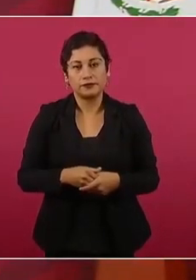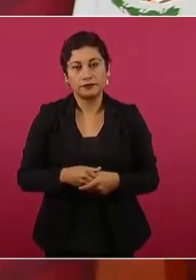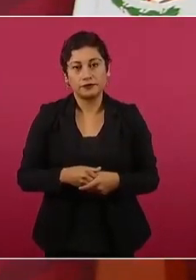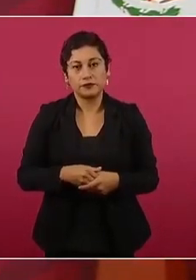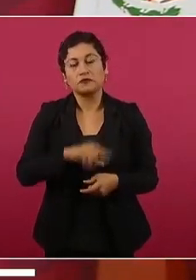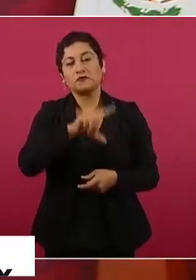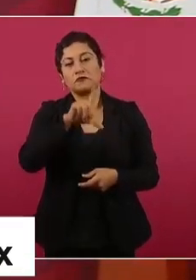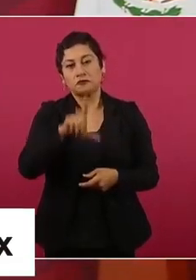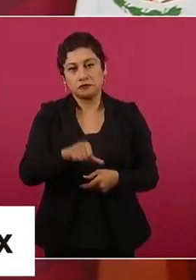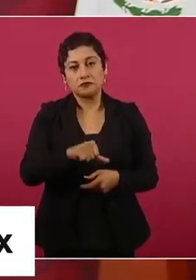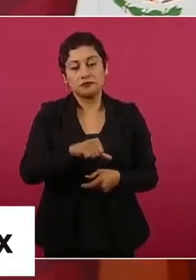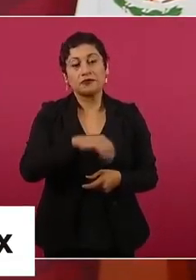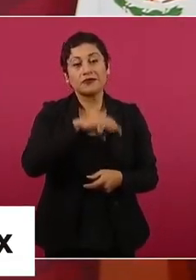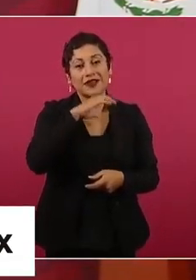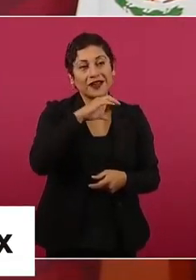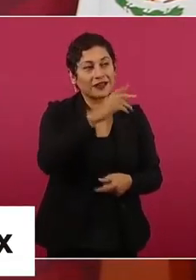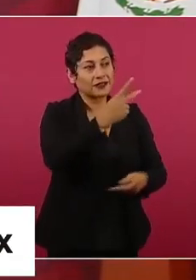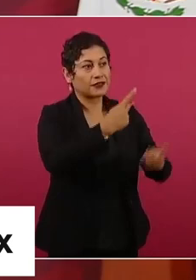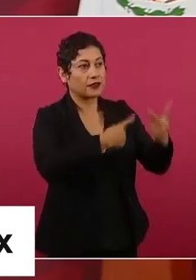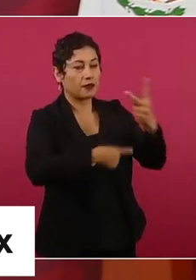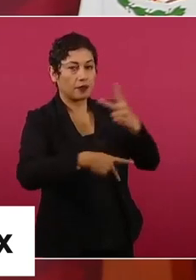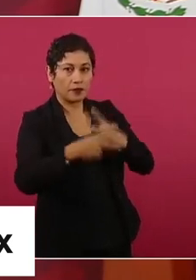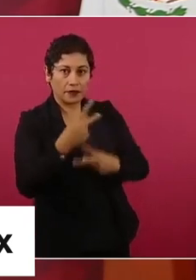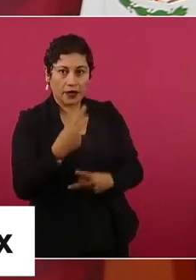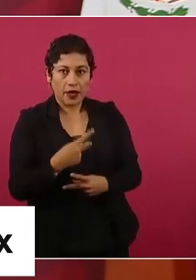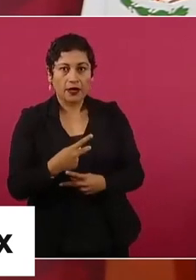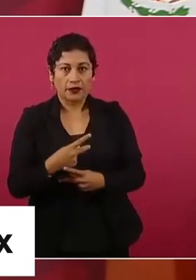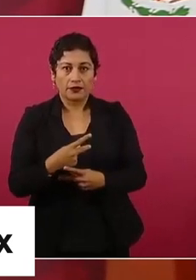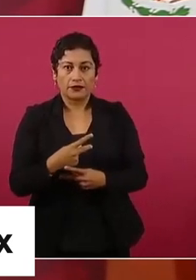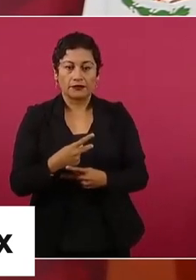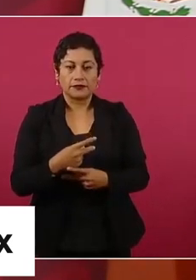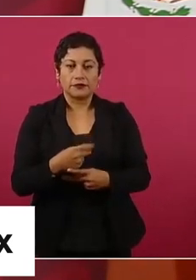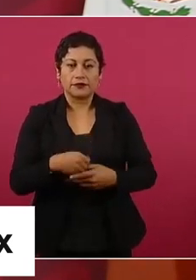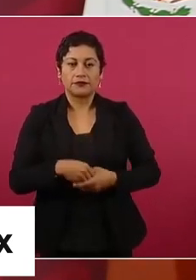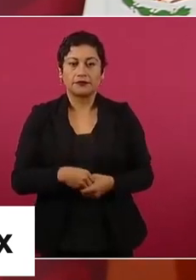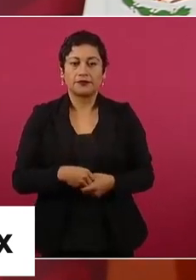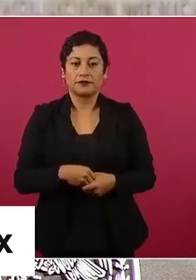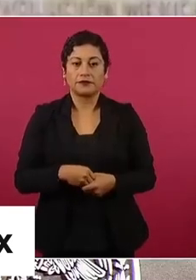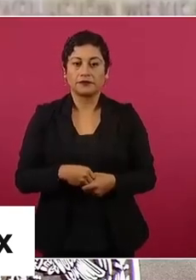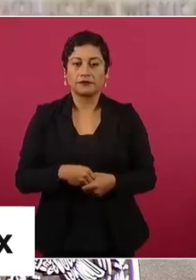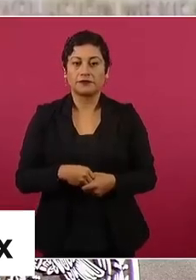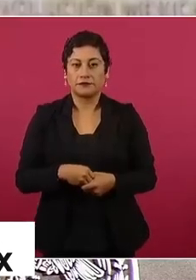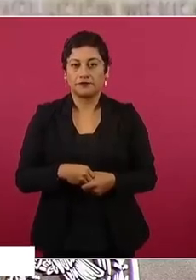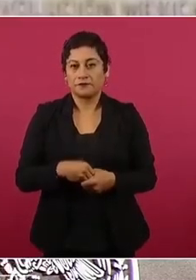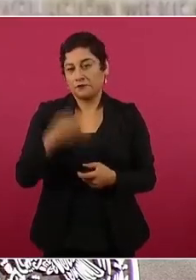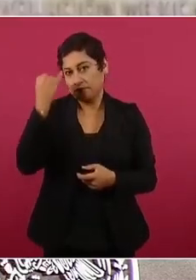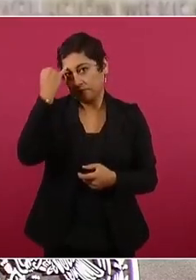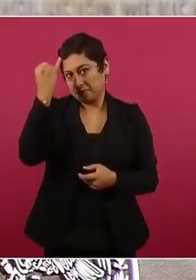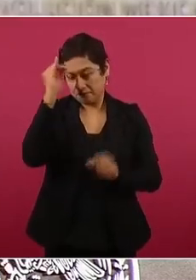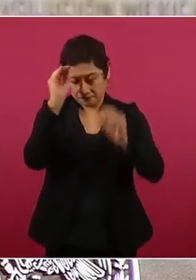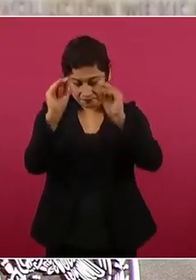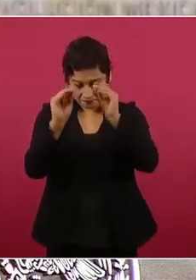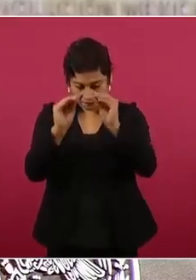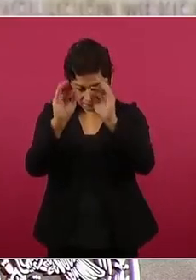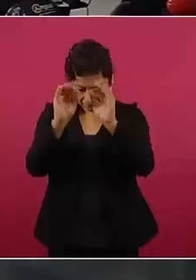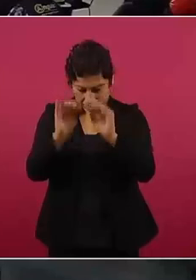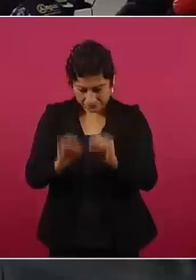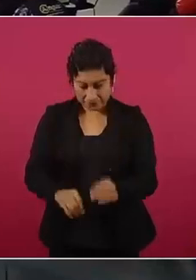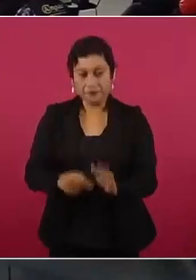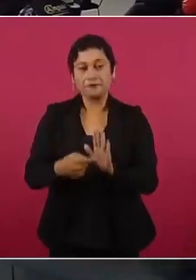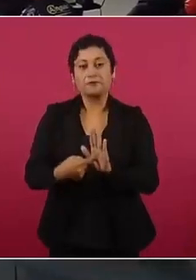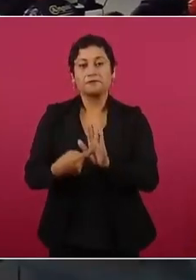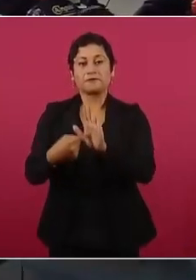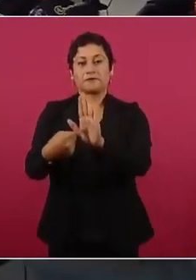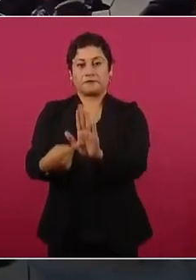don Venustiano les muestra el borrador del plan y desde luego que no